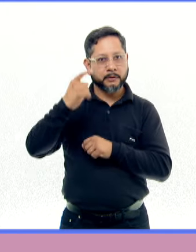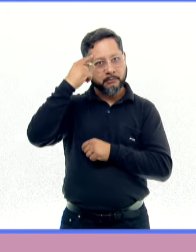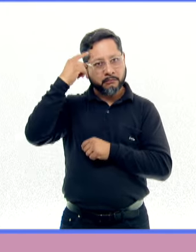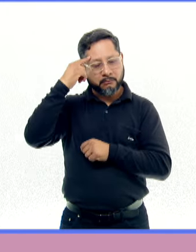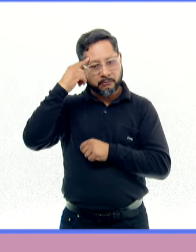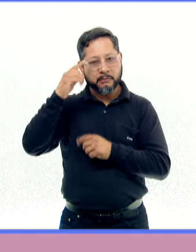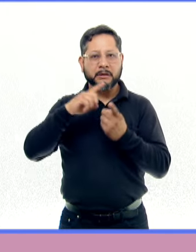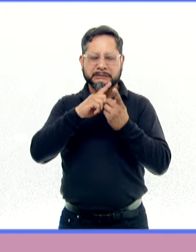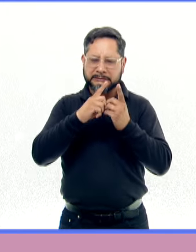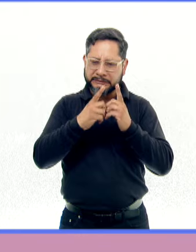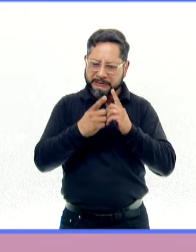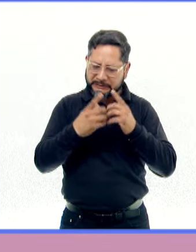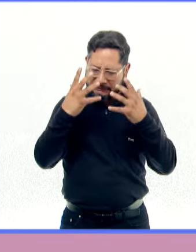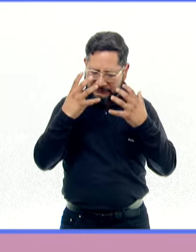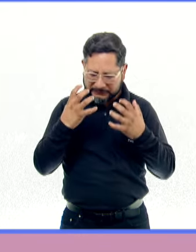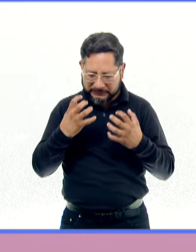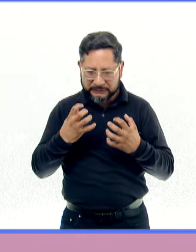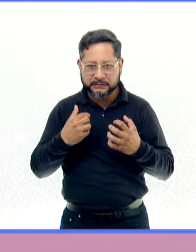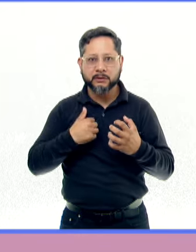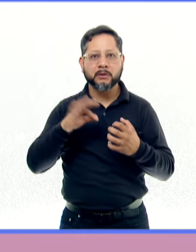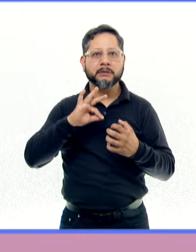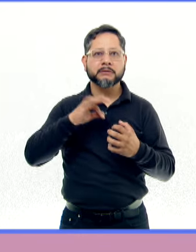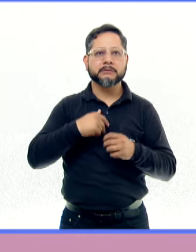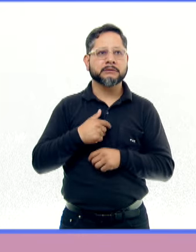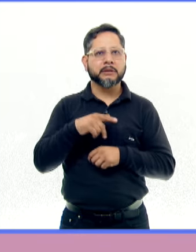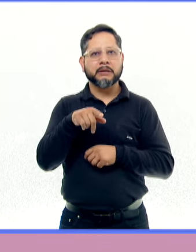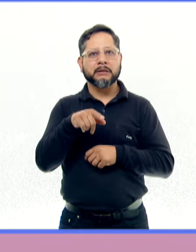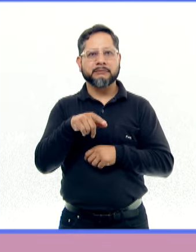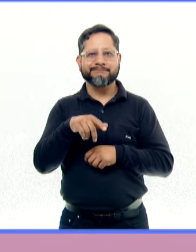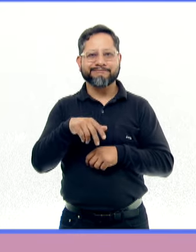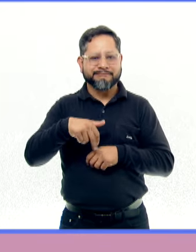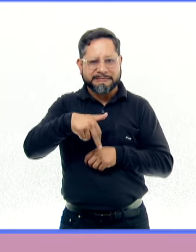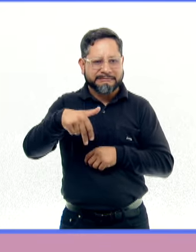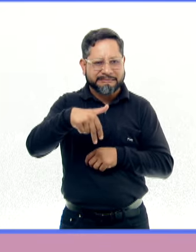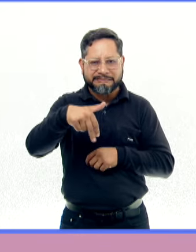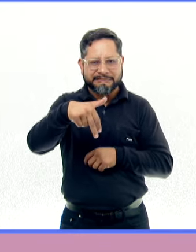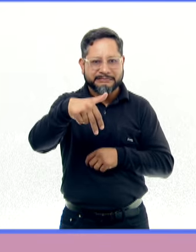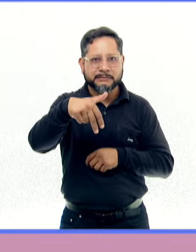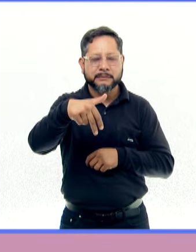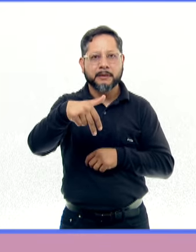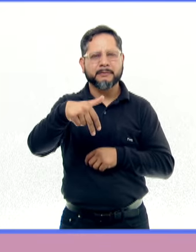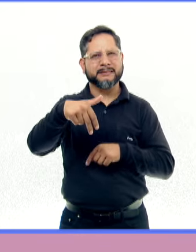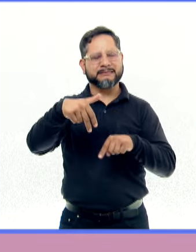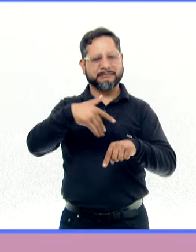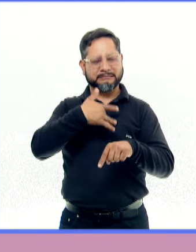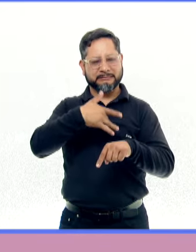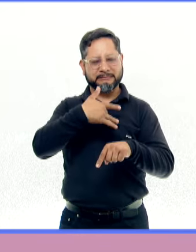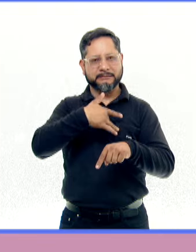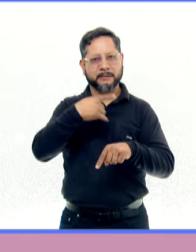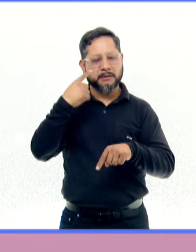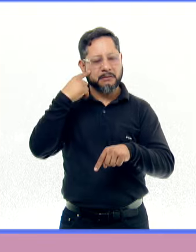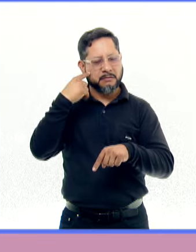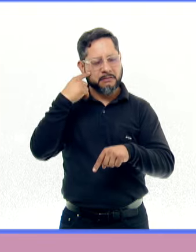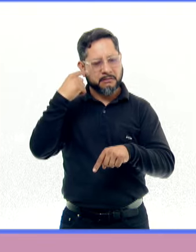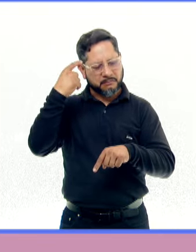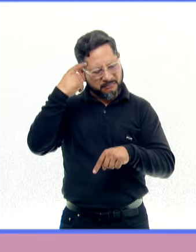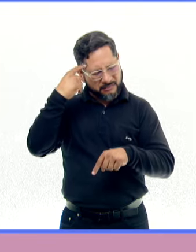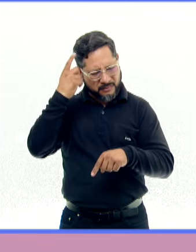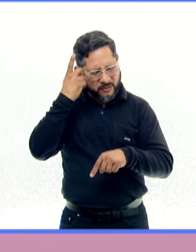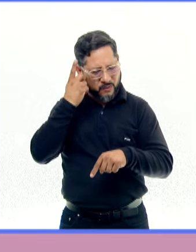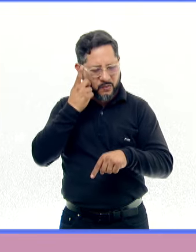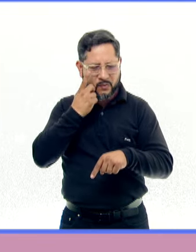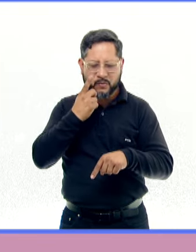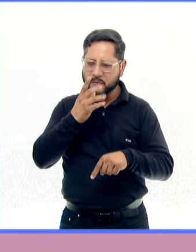depresión, ansiedad o síndrome de piernas inquietas. Las personas con insomnio tienen una disminución en la calidad del sueño ya que se ve